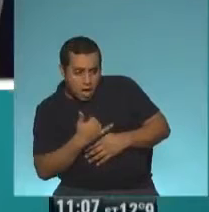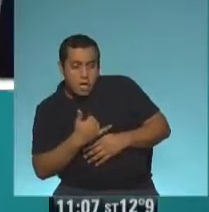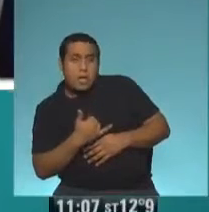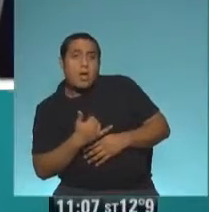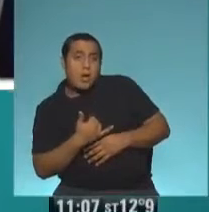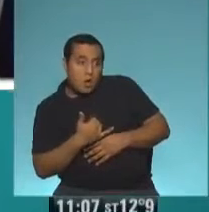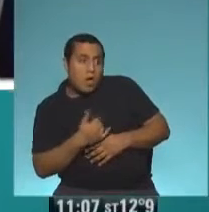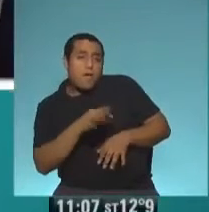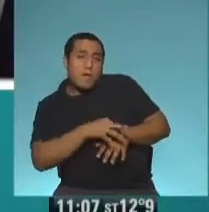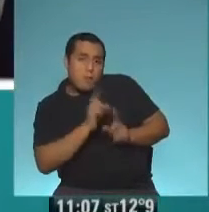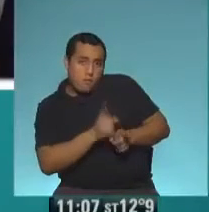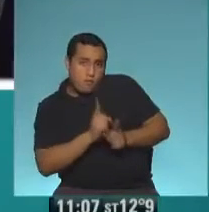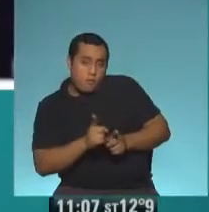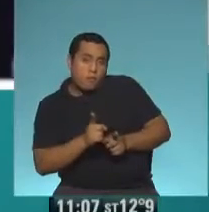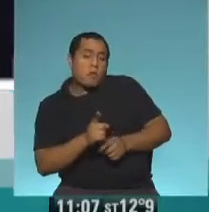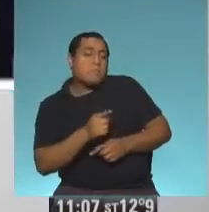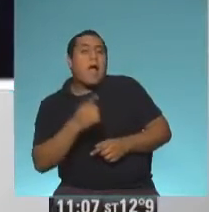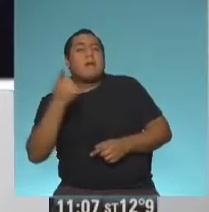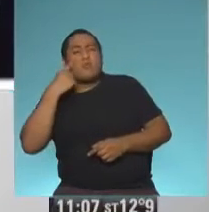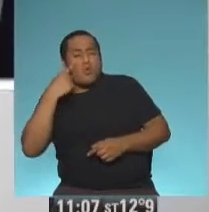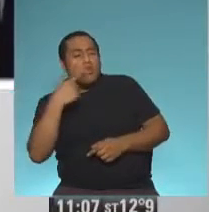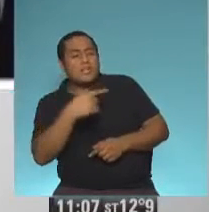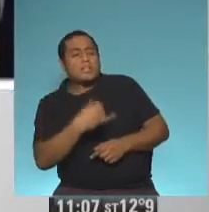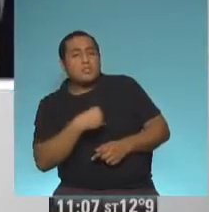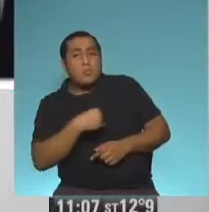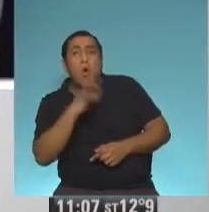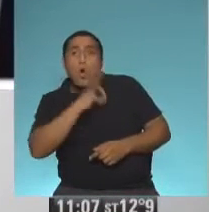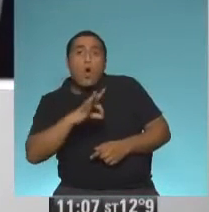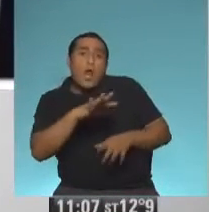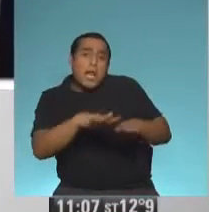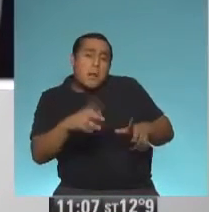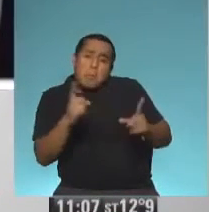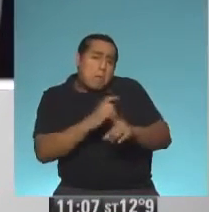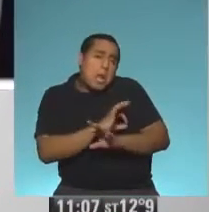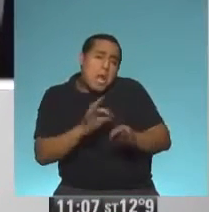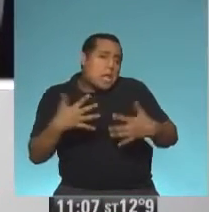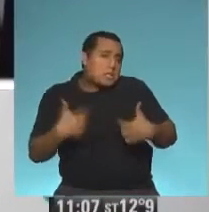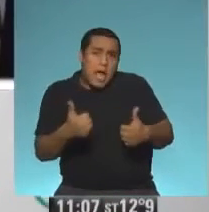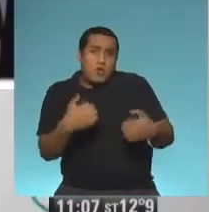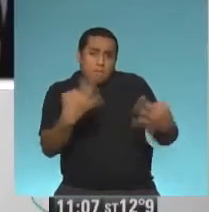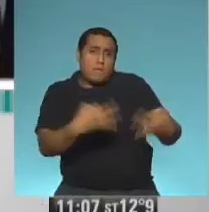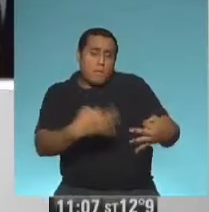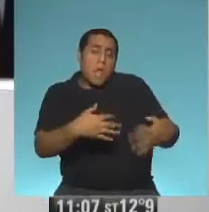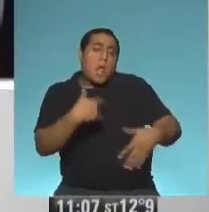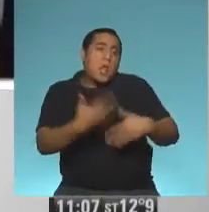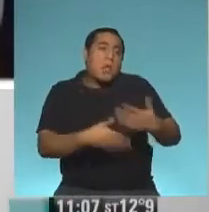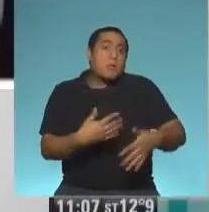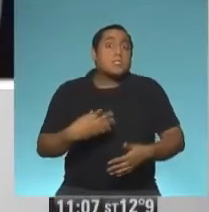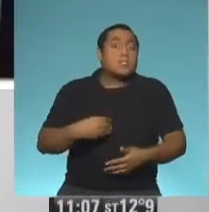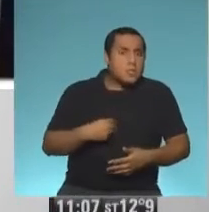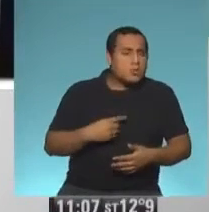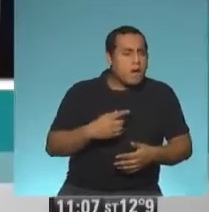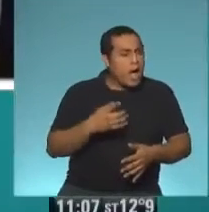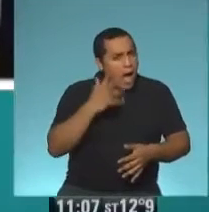pacientes que son crónicos y con síntomas que ellos conocen, como chicos que no tienen ningún problema de salud previo, y están con alguna